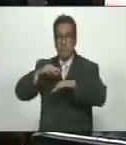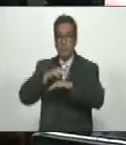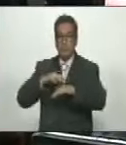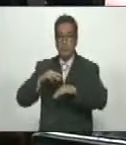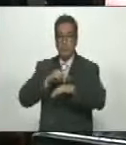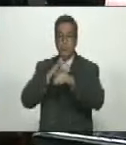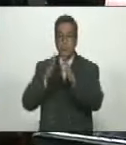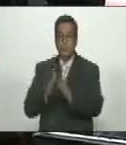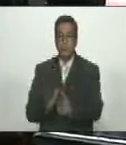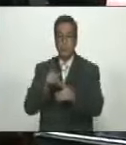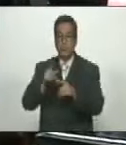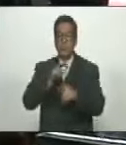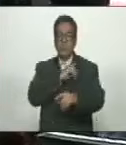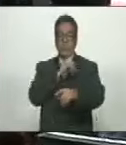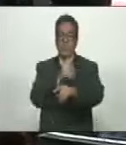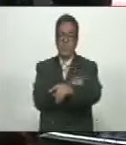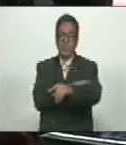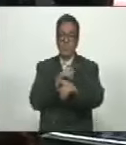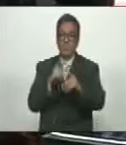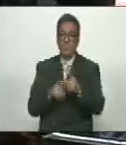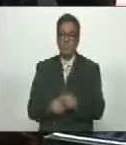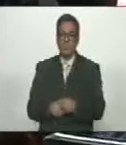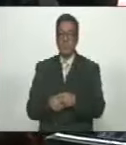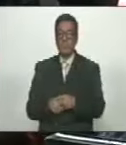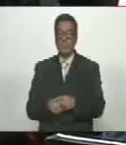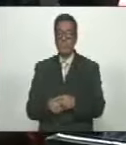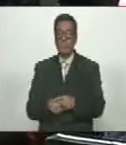ministro del poder popular para